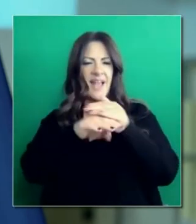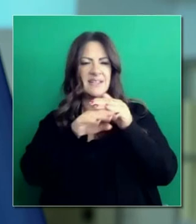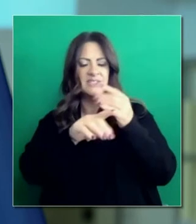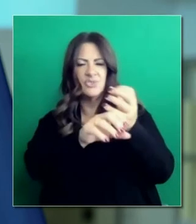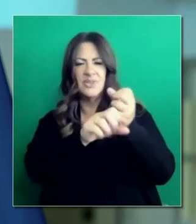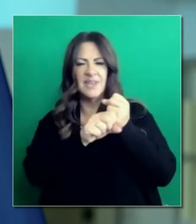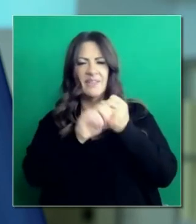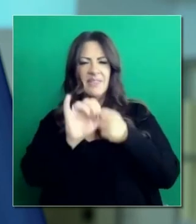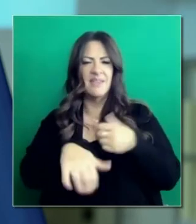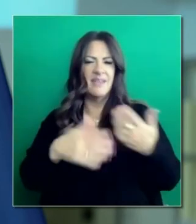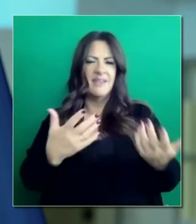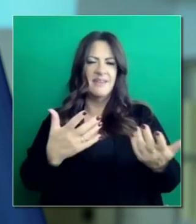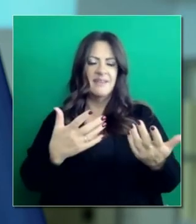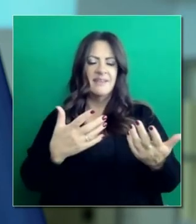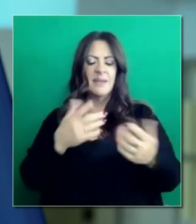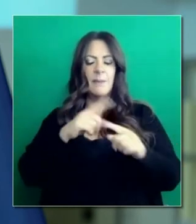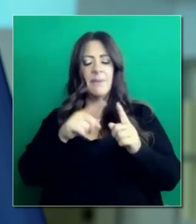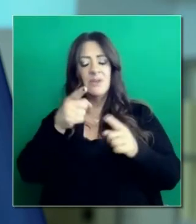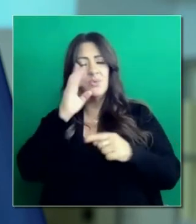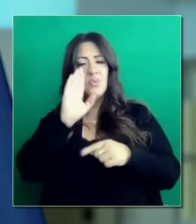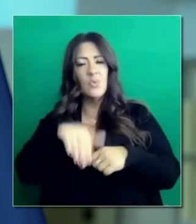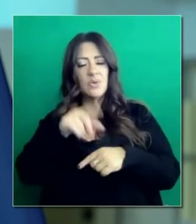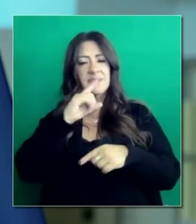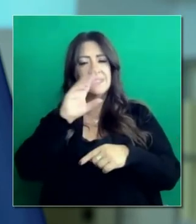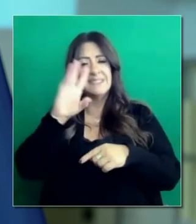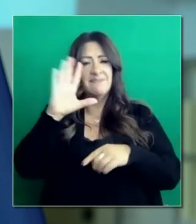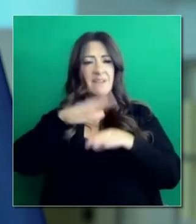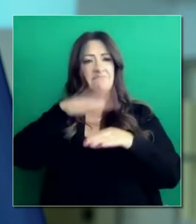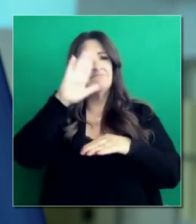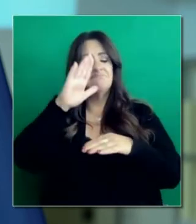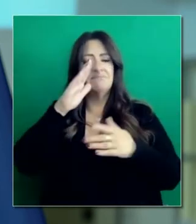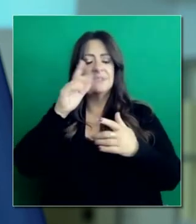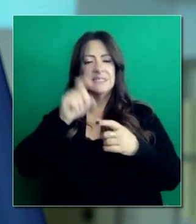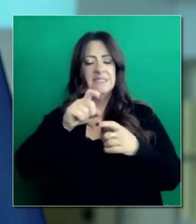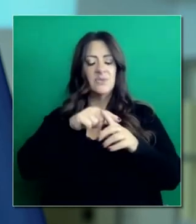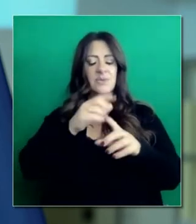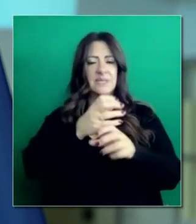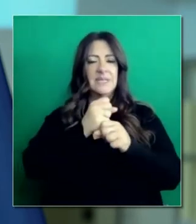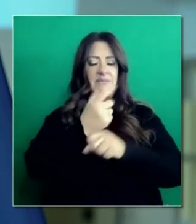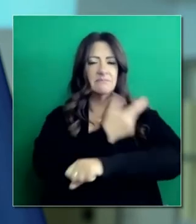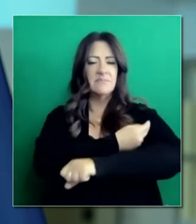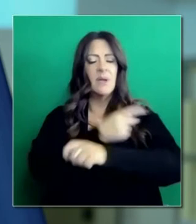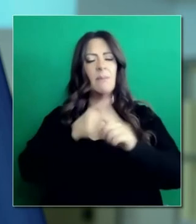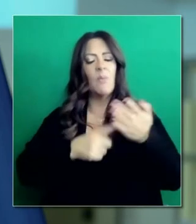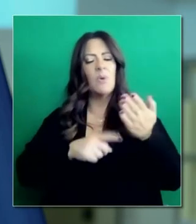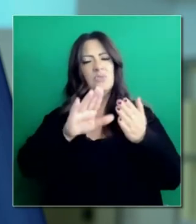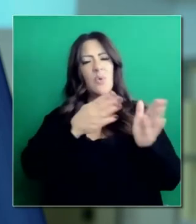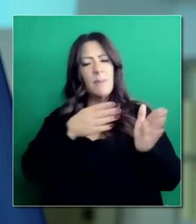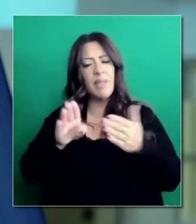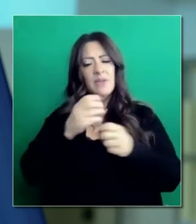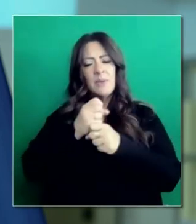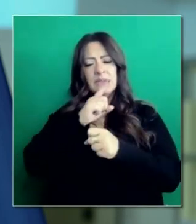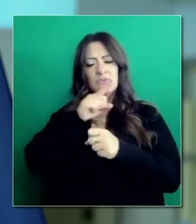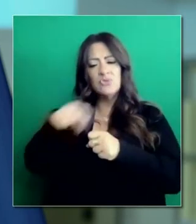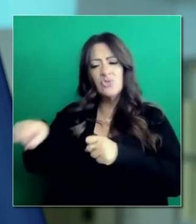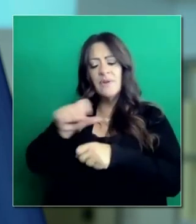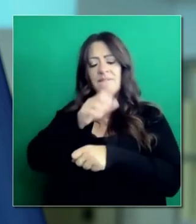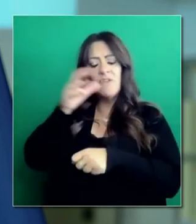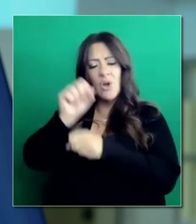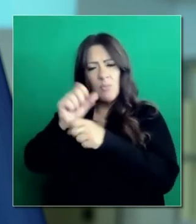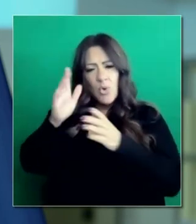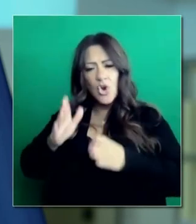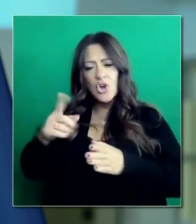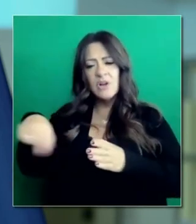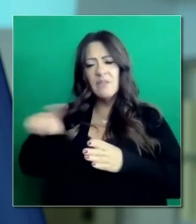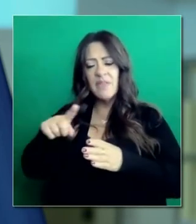acceso. Mucho más difícil para aquellos que son típicos mayores de 65. ¿Qué está haciendo usted para cerciorarse?